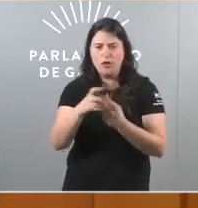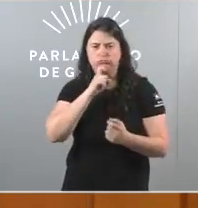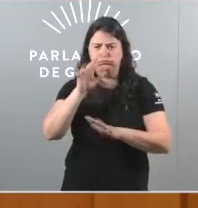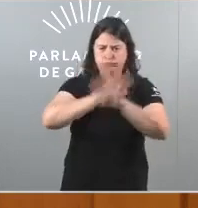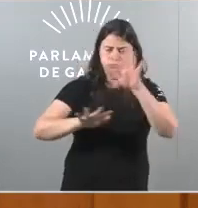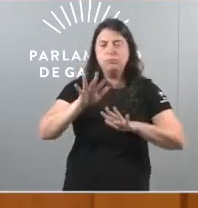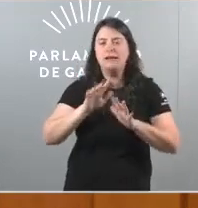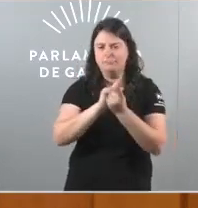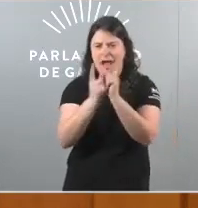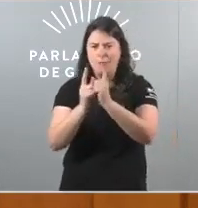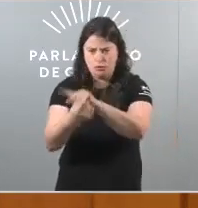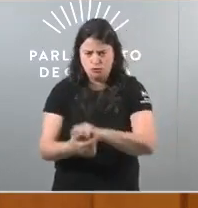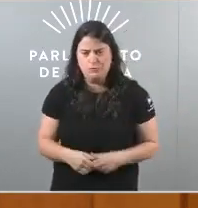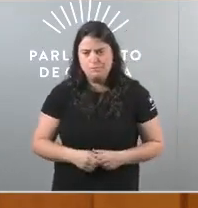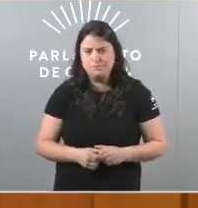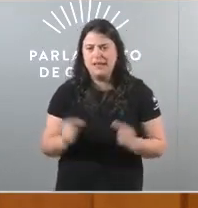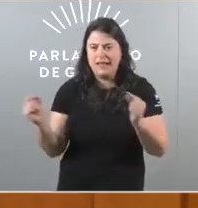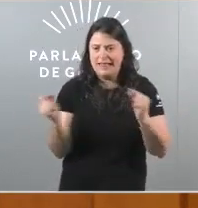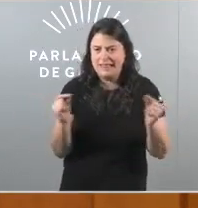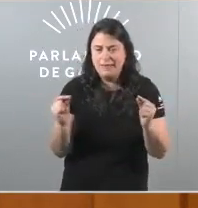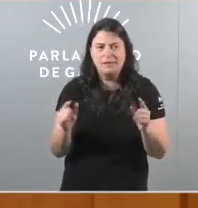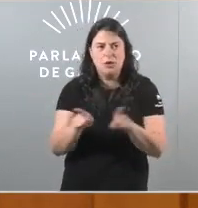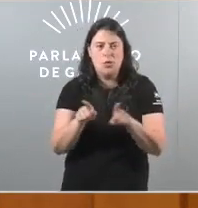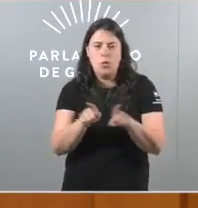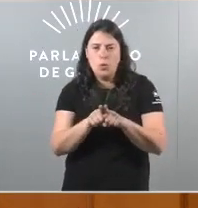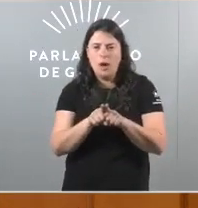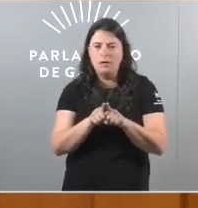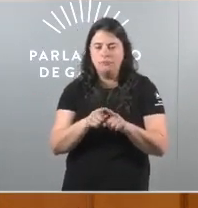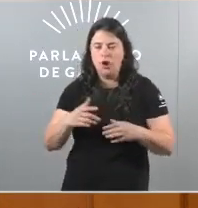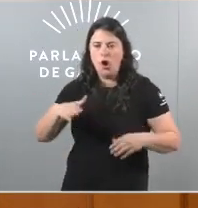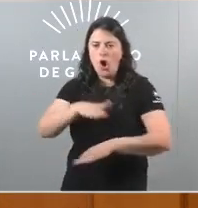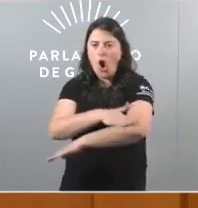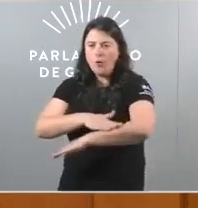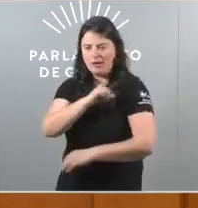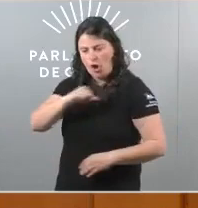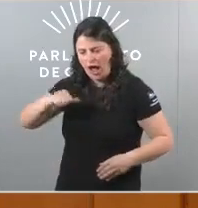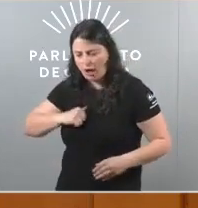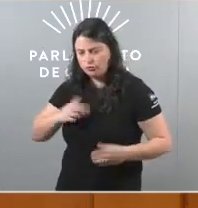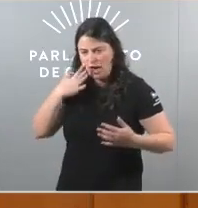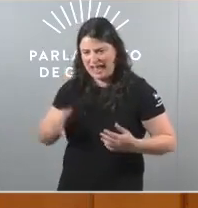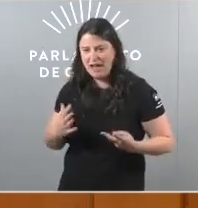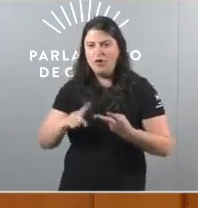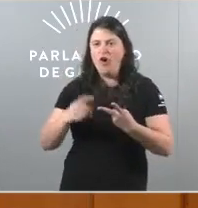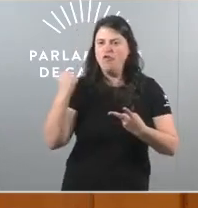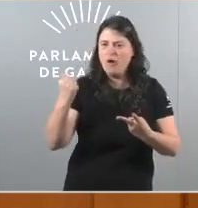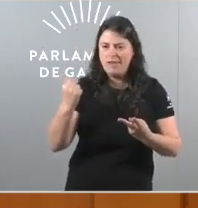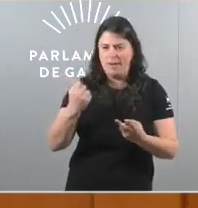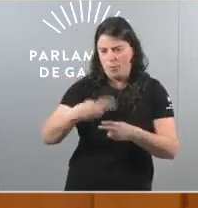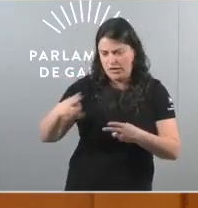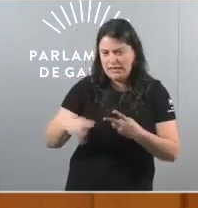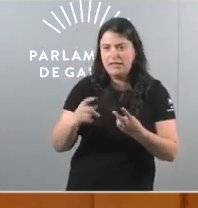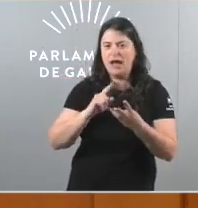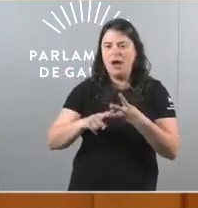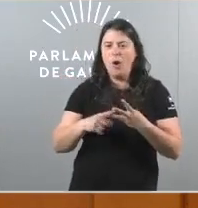cambiante debates sobre como gañar autogoverno real peso político poñer Galiza a